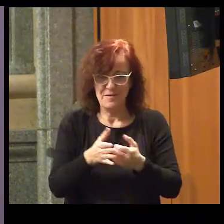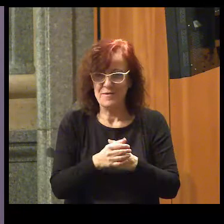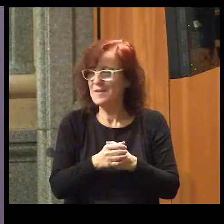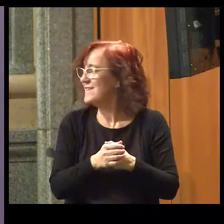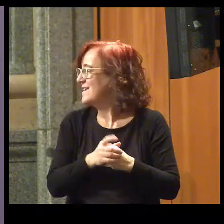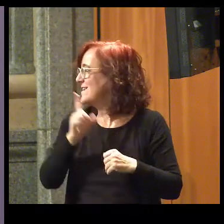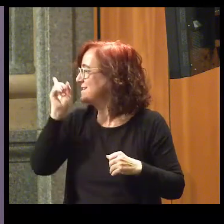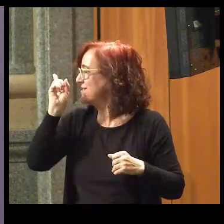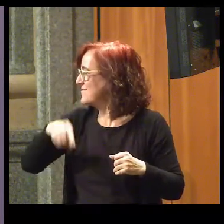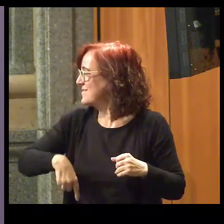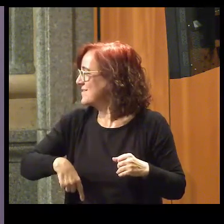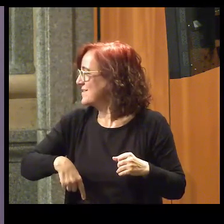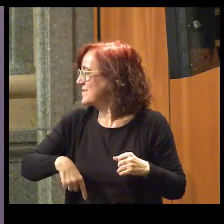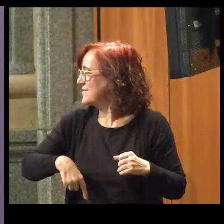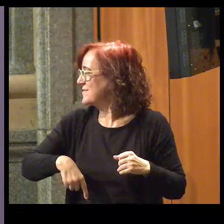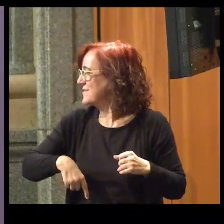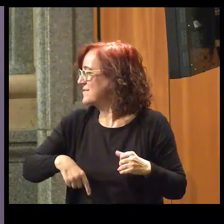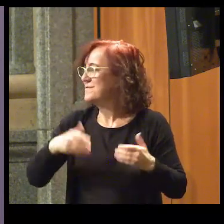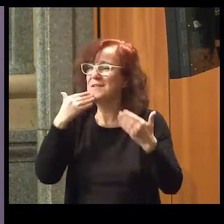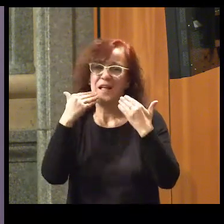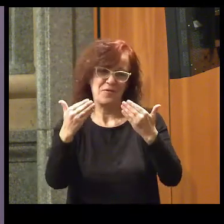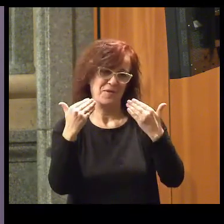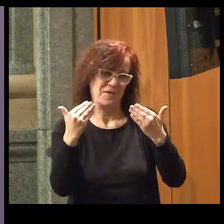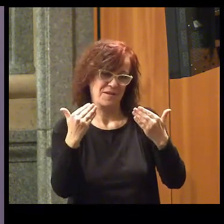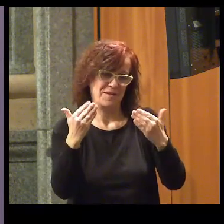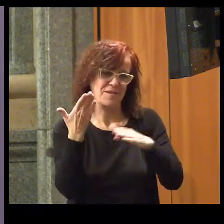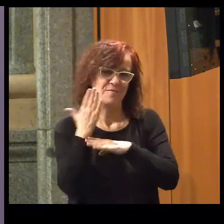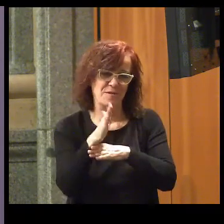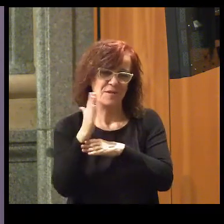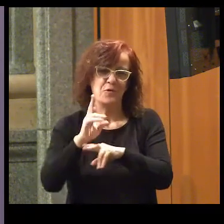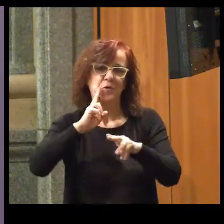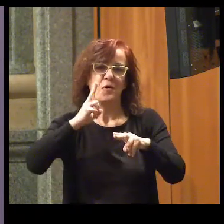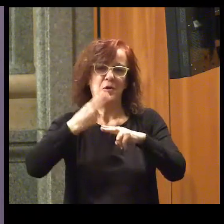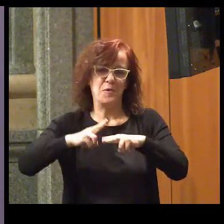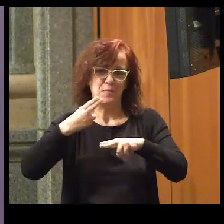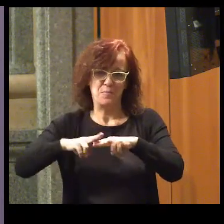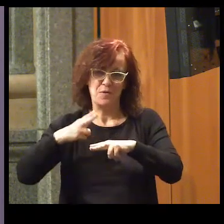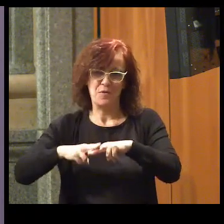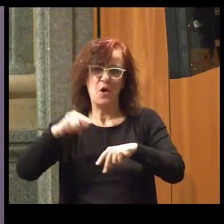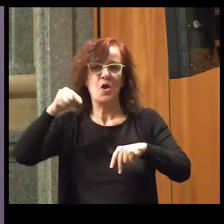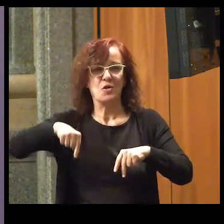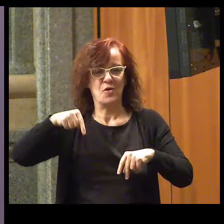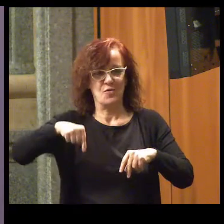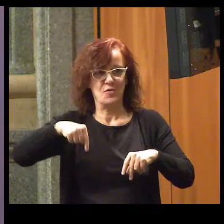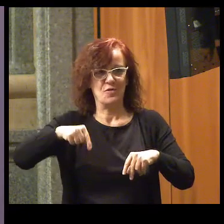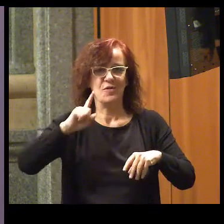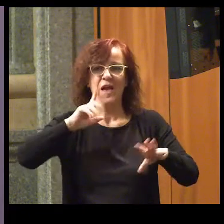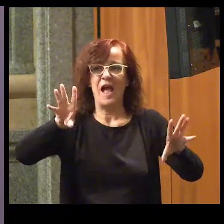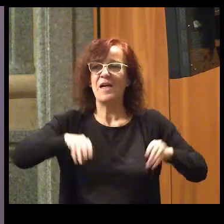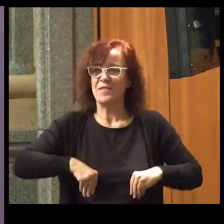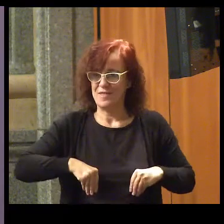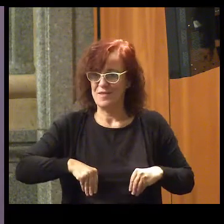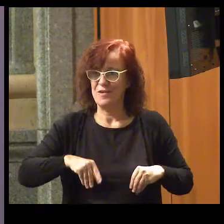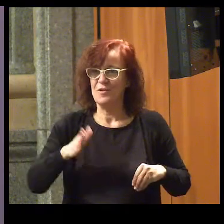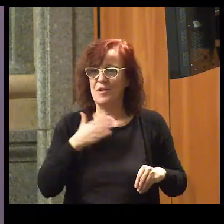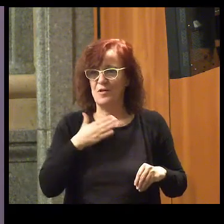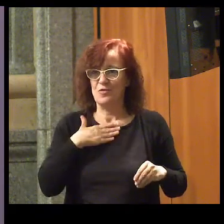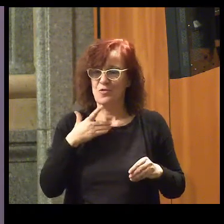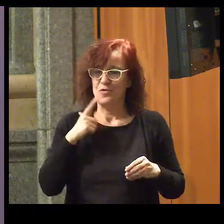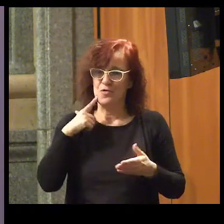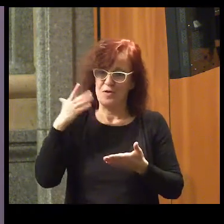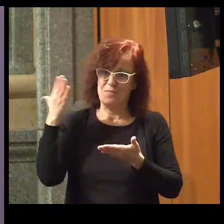También damos las gracias a los representantes políticos que hoy han aceptado nuestra